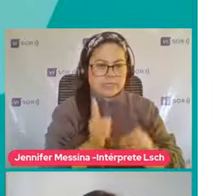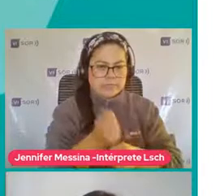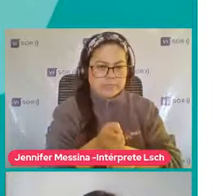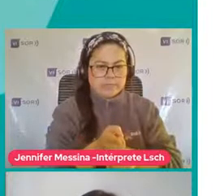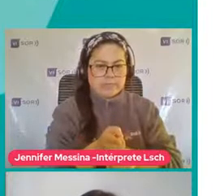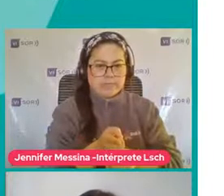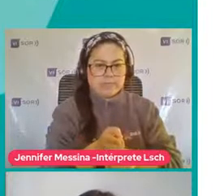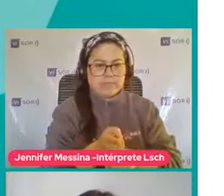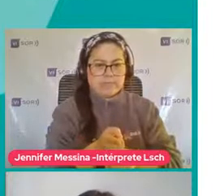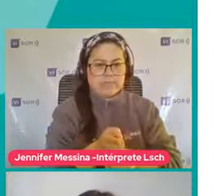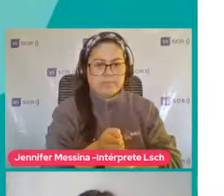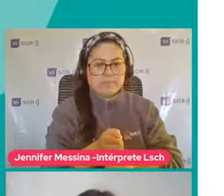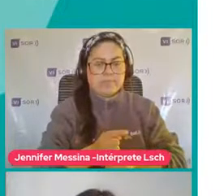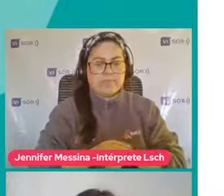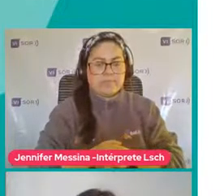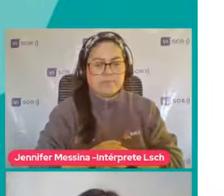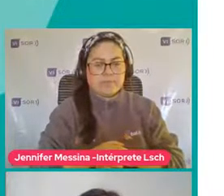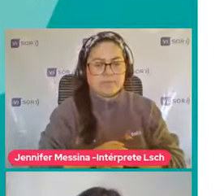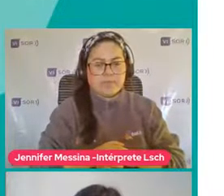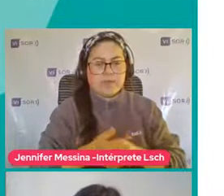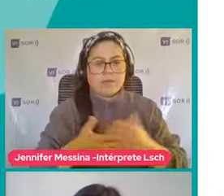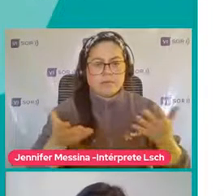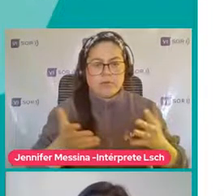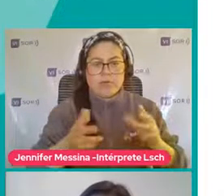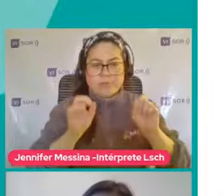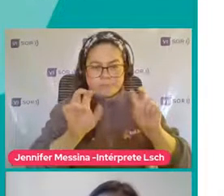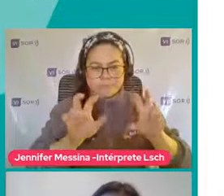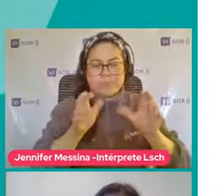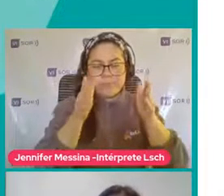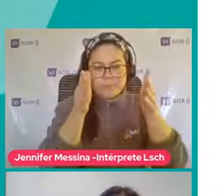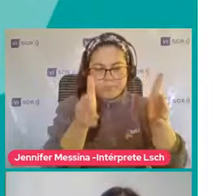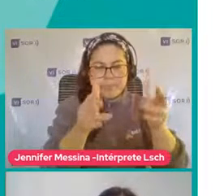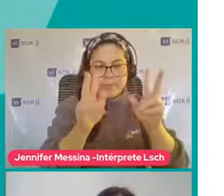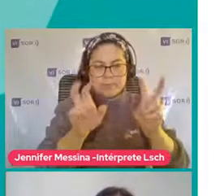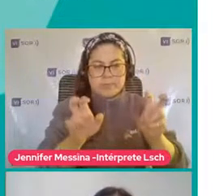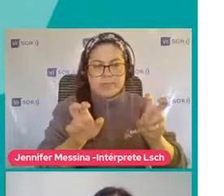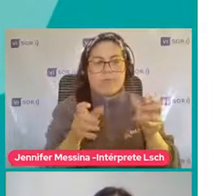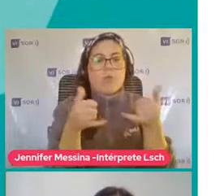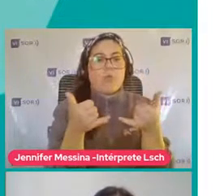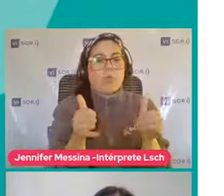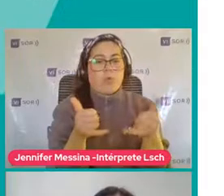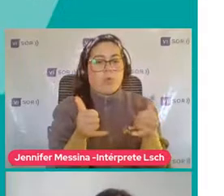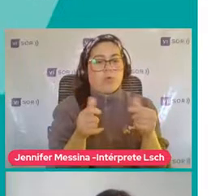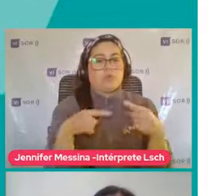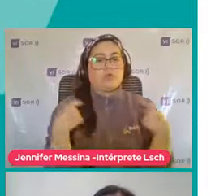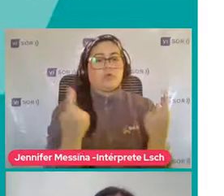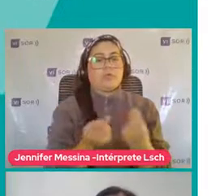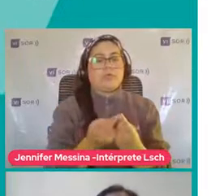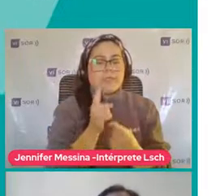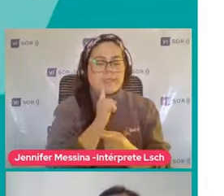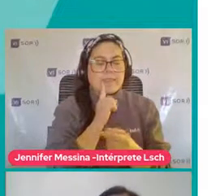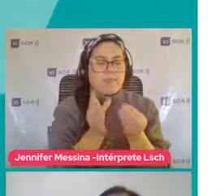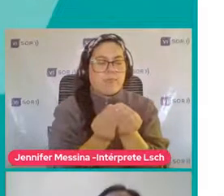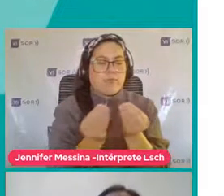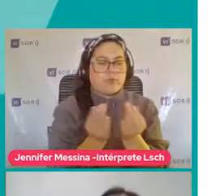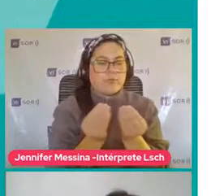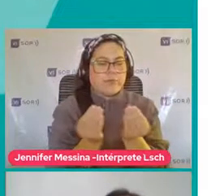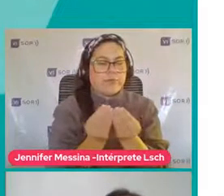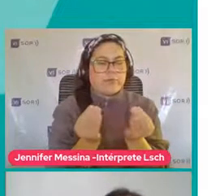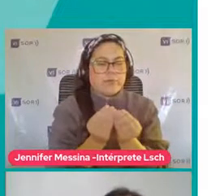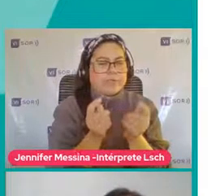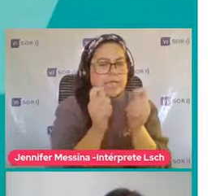Medio o no El interés Entonces Ojo aquí Porque en el fondo En el juego Tenemos muchas Muchas habilidades